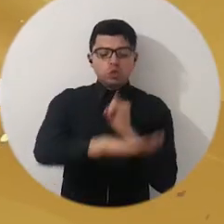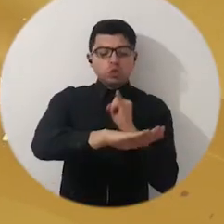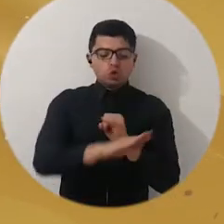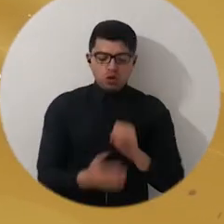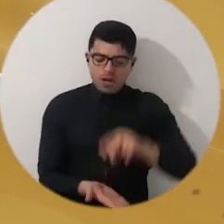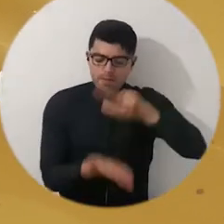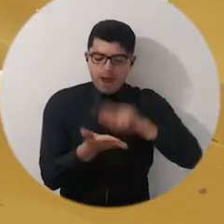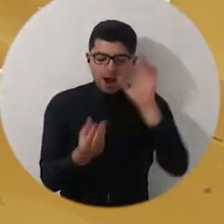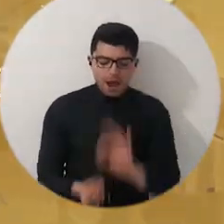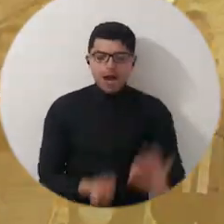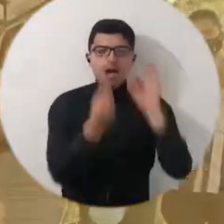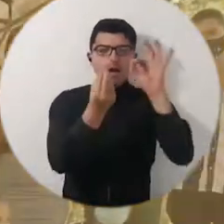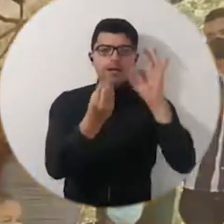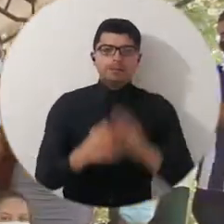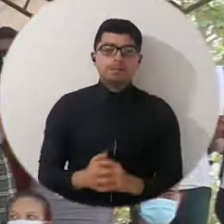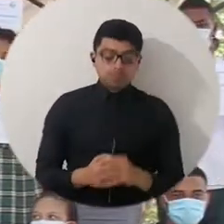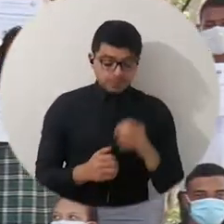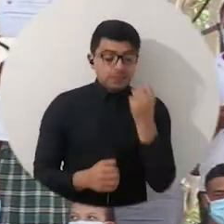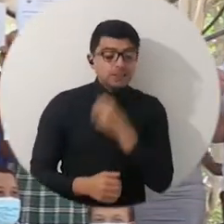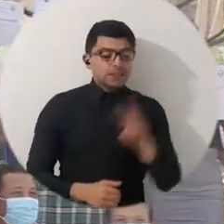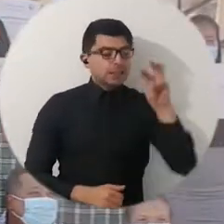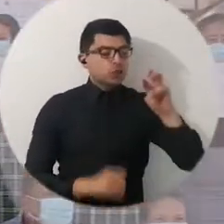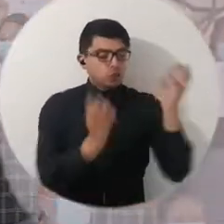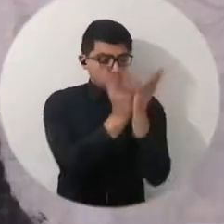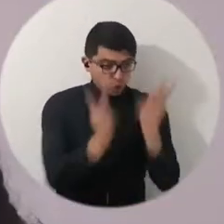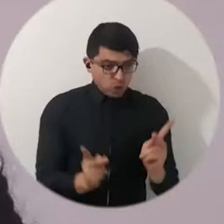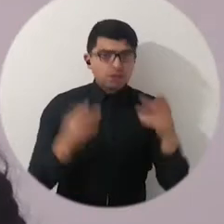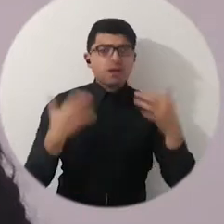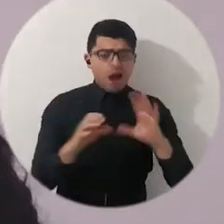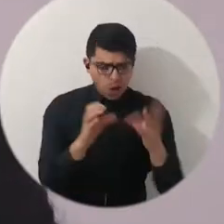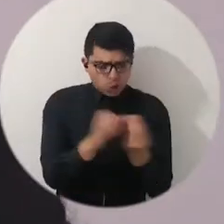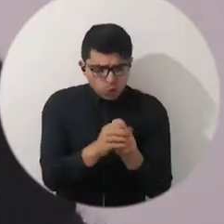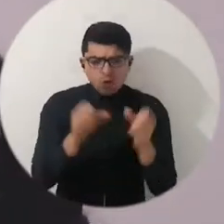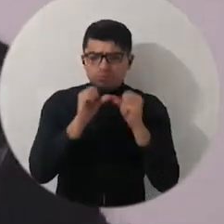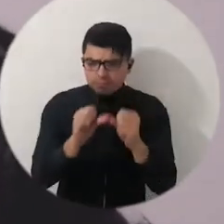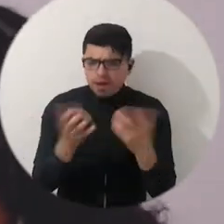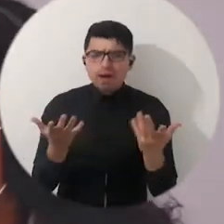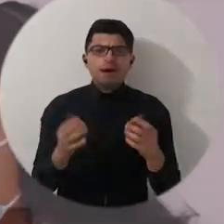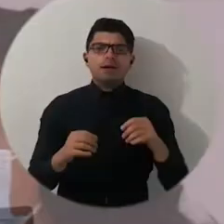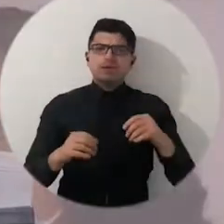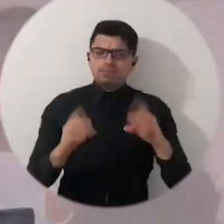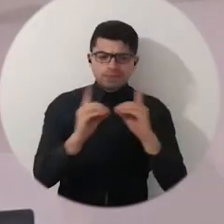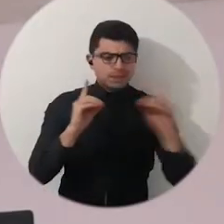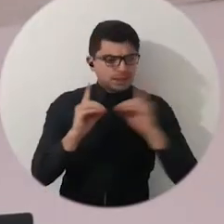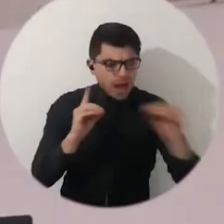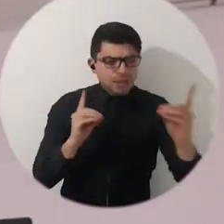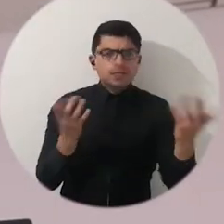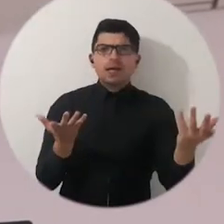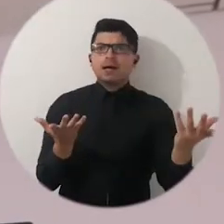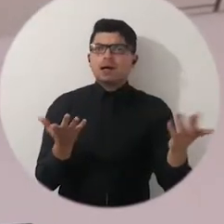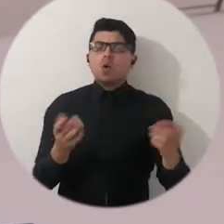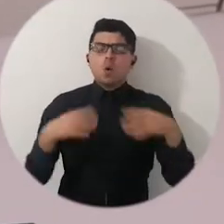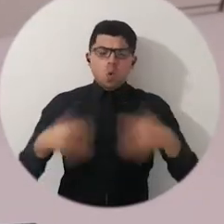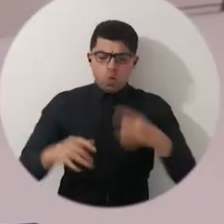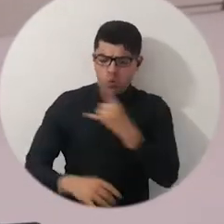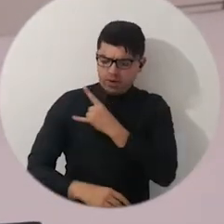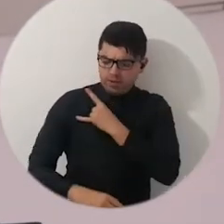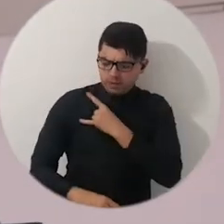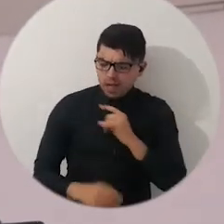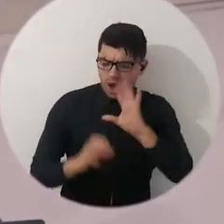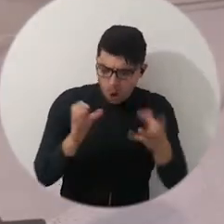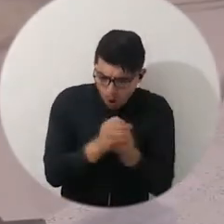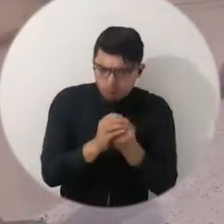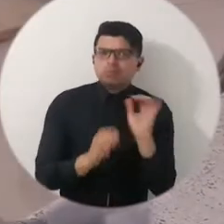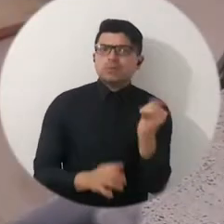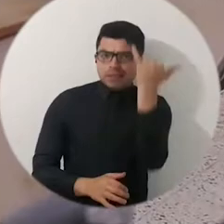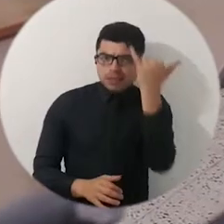una institución de alta calidad. Ya se han logrado 18 estudiantes de inclusión y permanencia en la modalidad de distancia. una